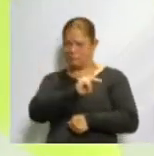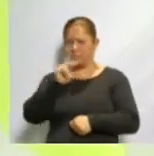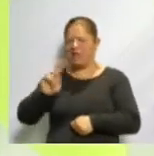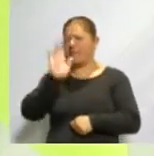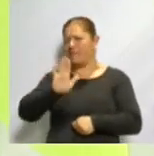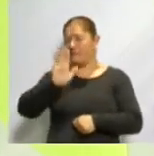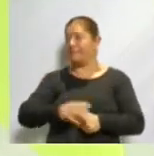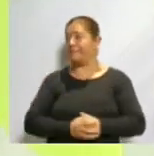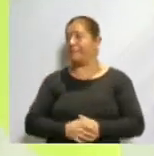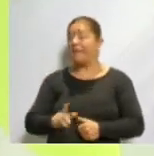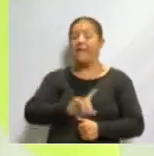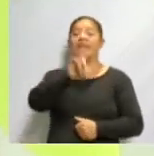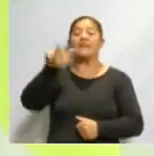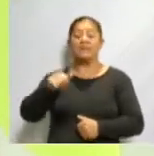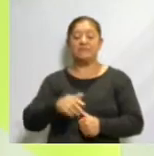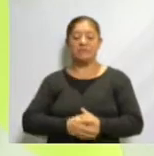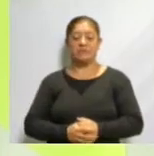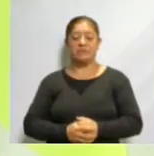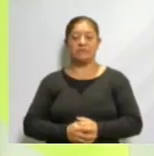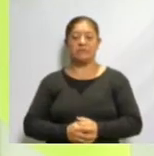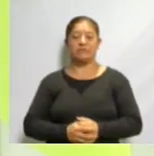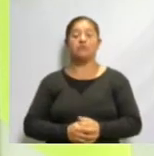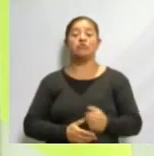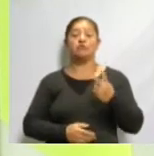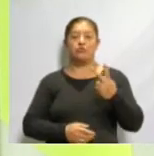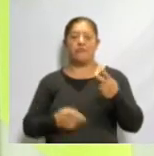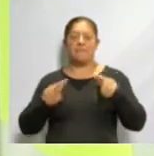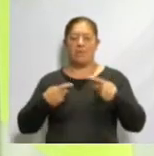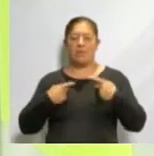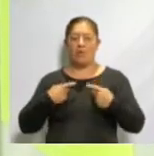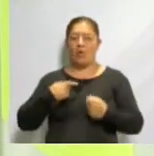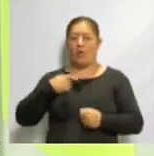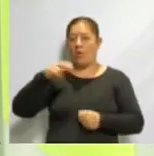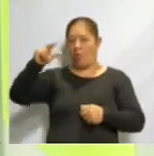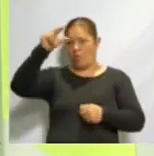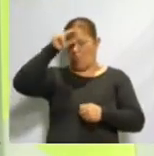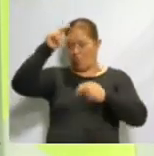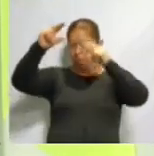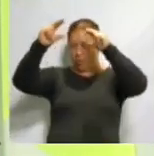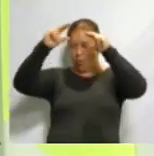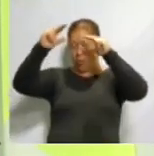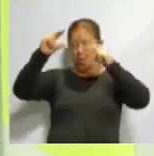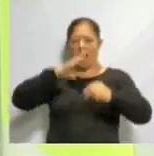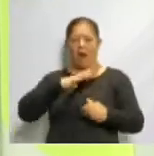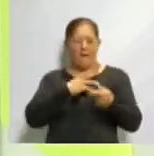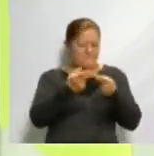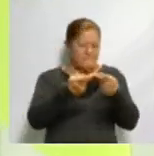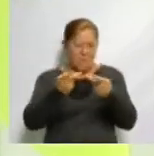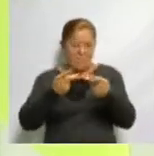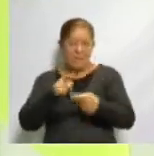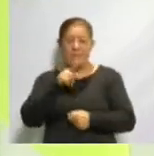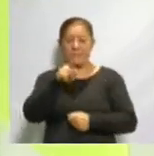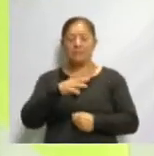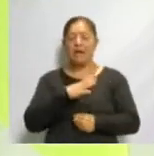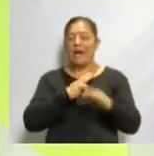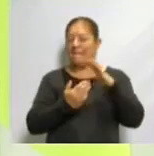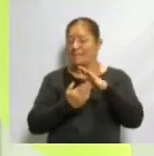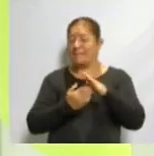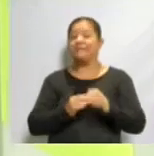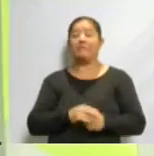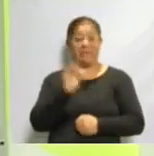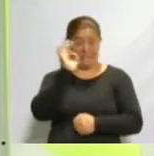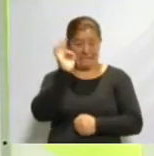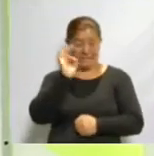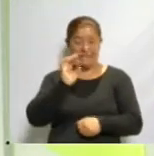cabina a un par de expertos que van a participar en nuestra mesa redonda que tenemos preparada para todos ustedes. Es posible que el Día de